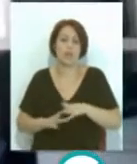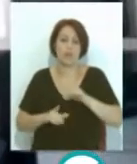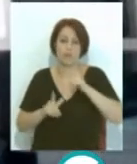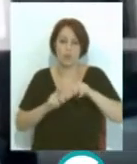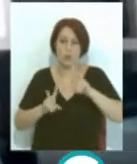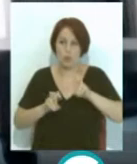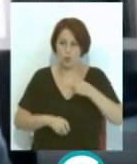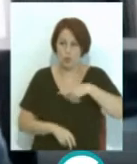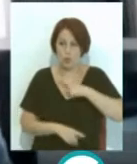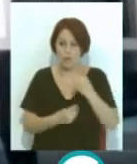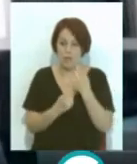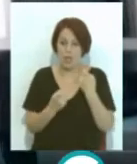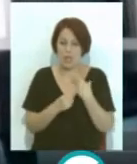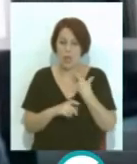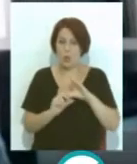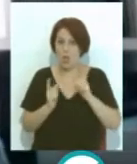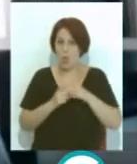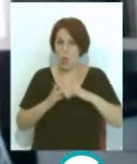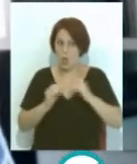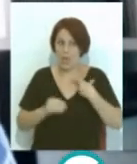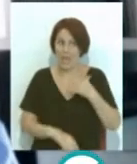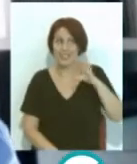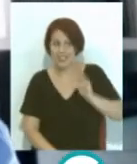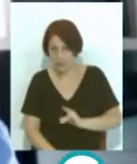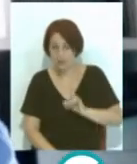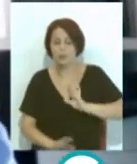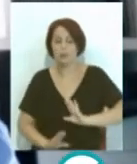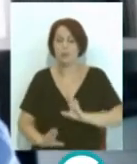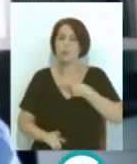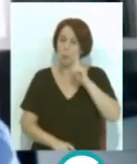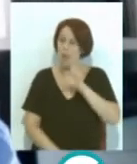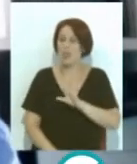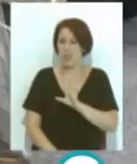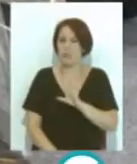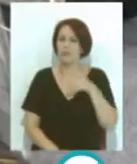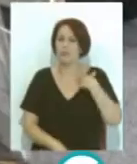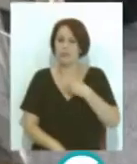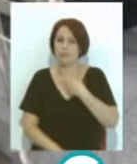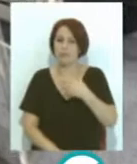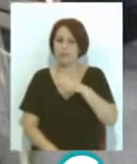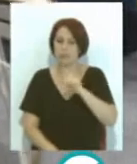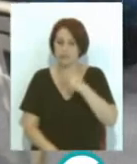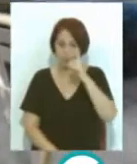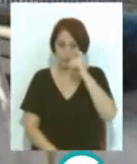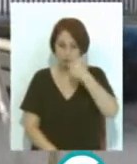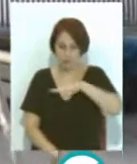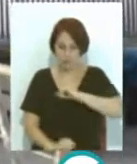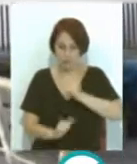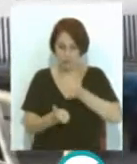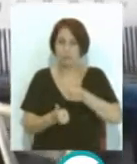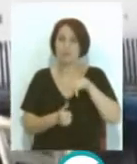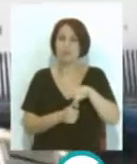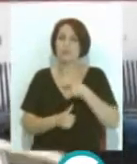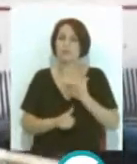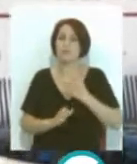solo estamos pendientes de la confirmación de la Junta de Andalucía, pero parece ser que sí, que efectivamente el 21 de junio vamos a empezar a ver esa